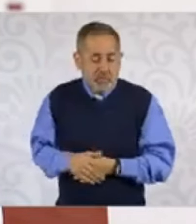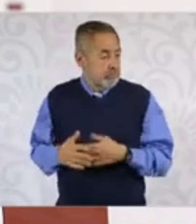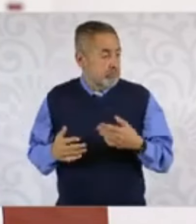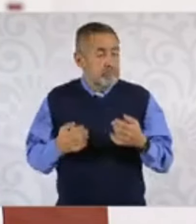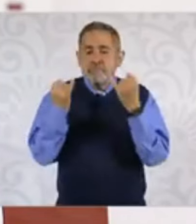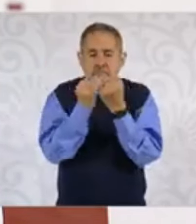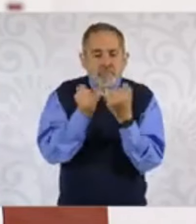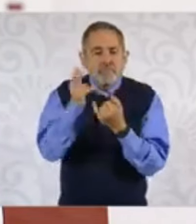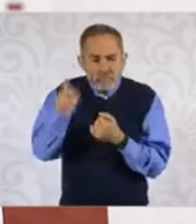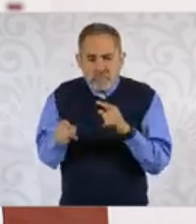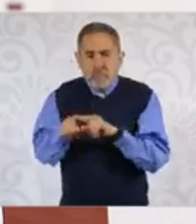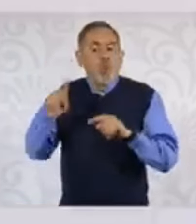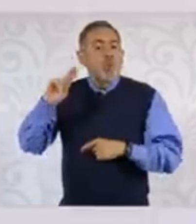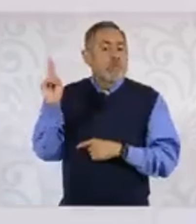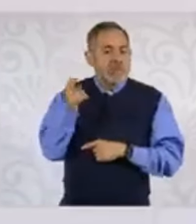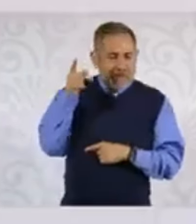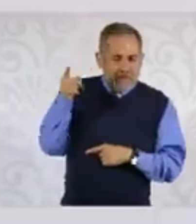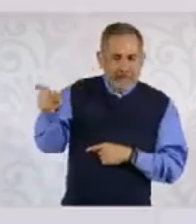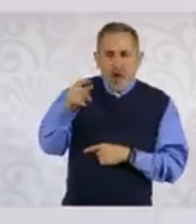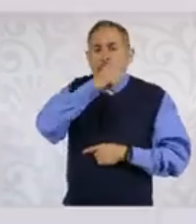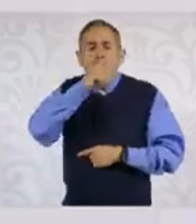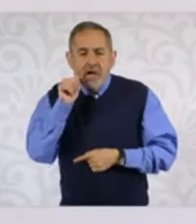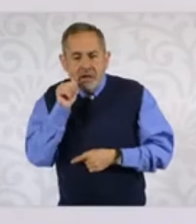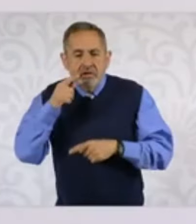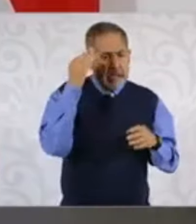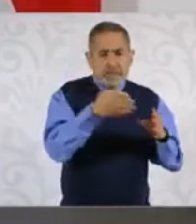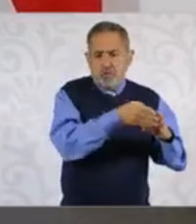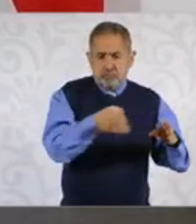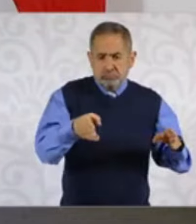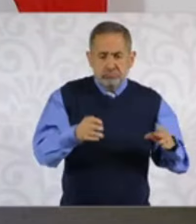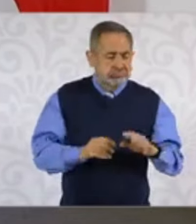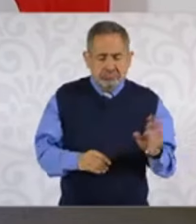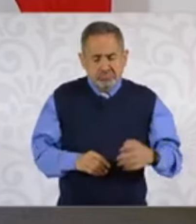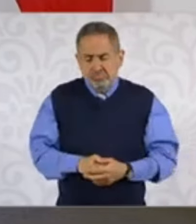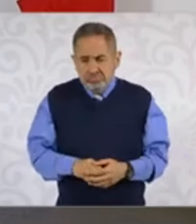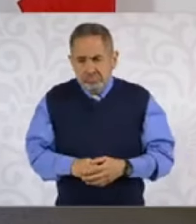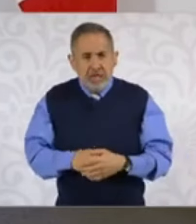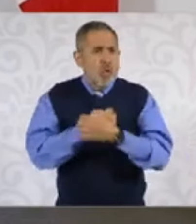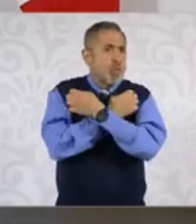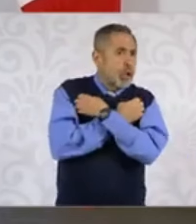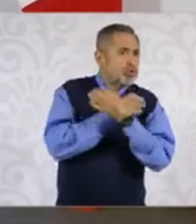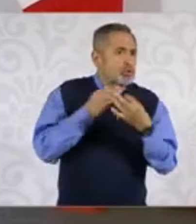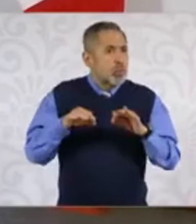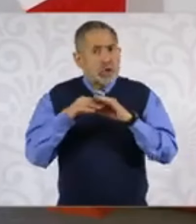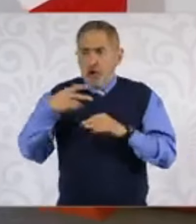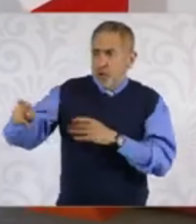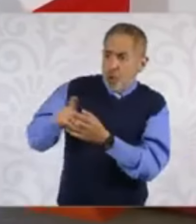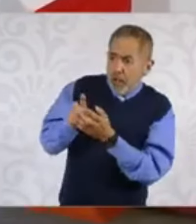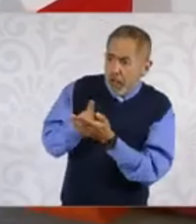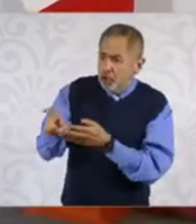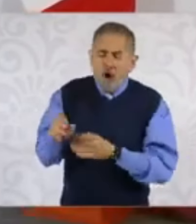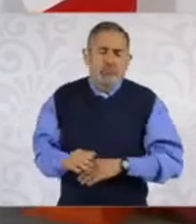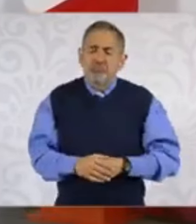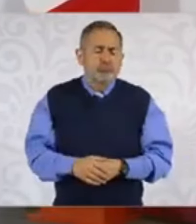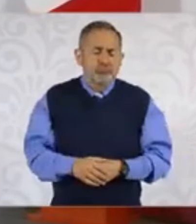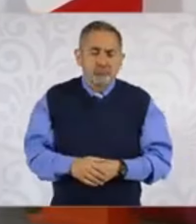a ellos les tocaría recibir doble aguinaldo, solamente a los que se encuentren laborando en el IMSS Bienestar,